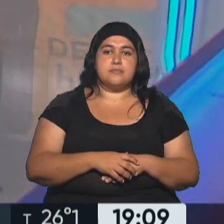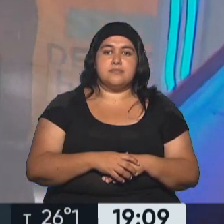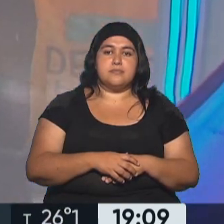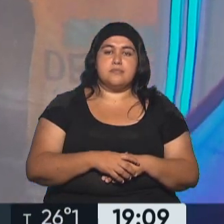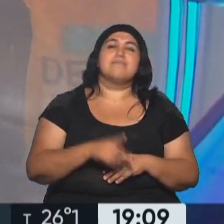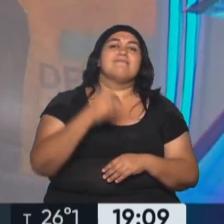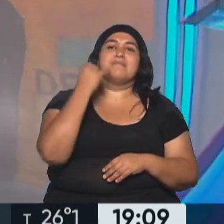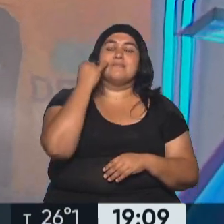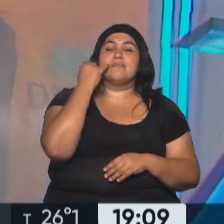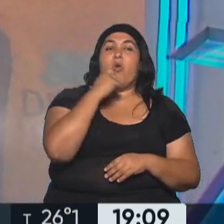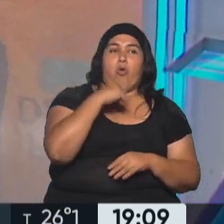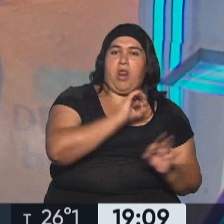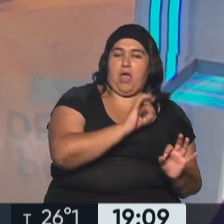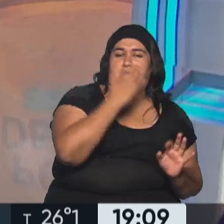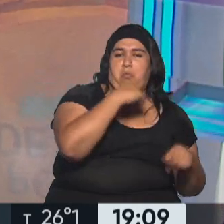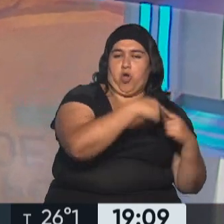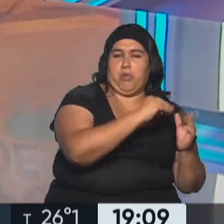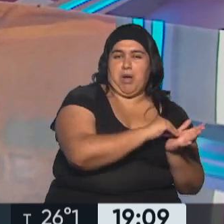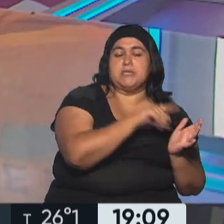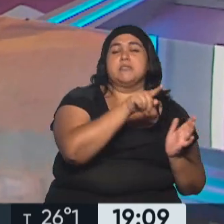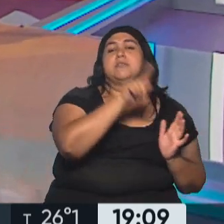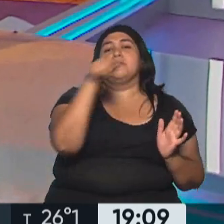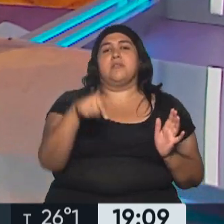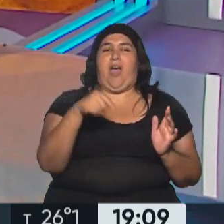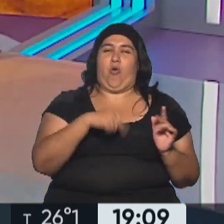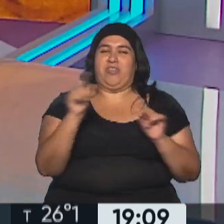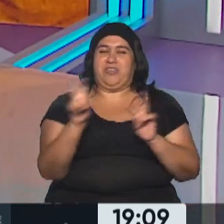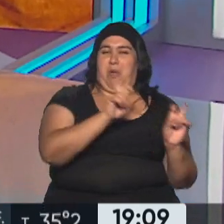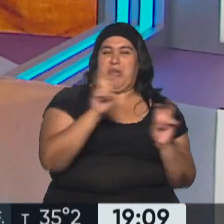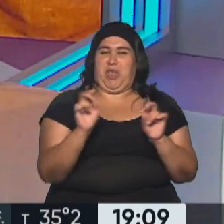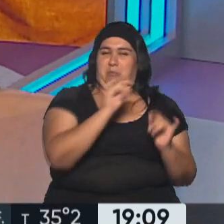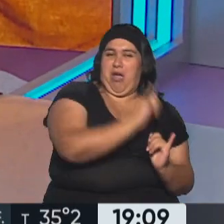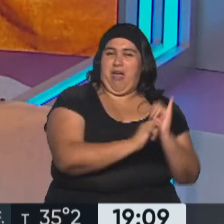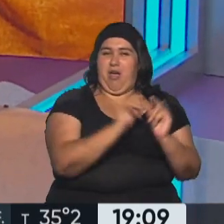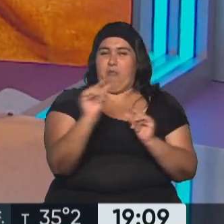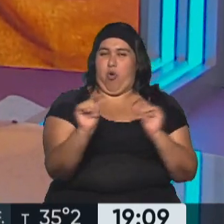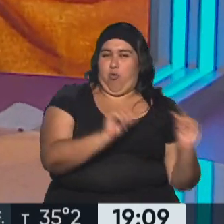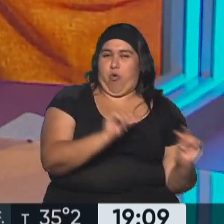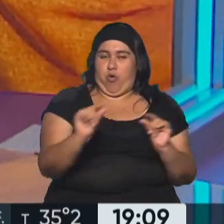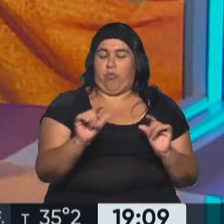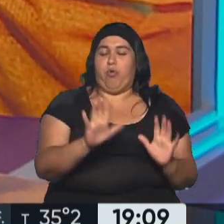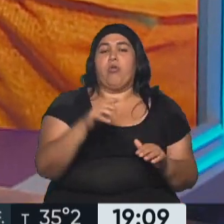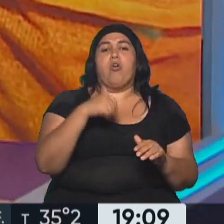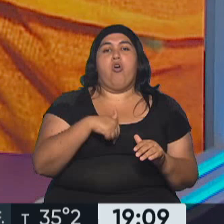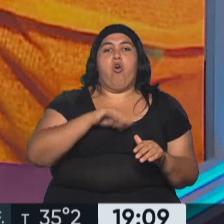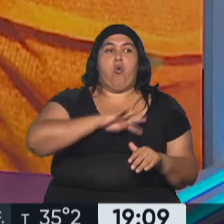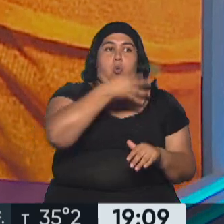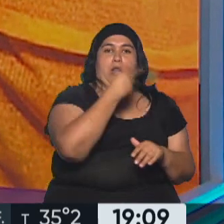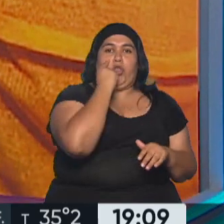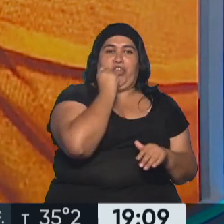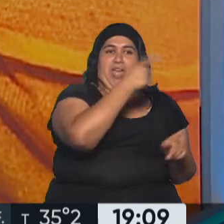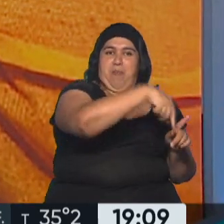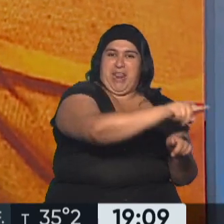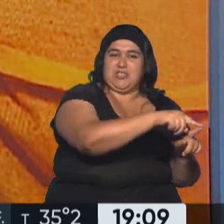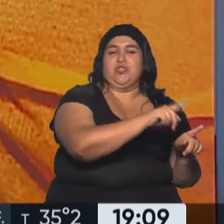Y ya volvemos a Ucrania, ya volvemos a Rusia, tenemos un ida y vuelta permanente porque hay mucha información que llega en este cuarto día de conflicto ya para ellos,